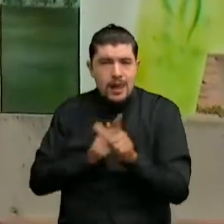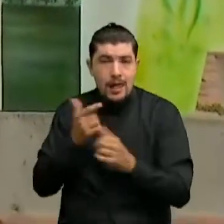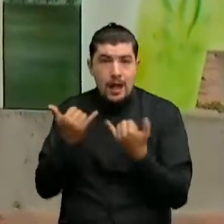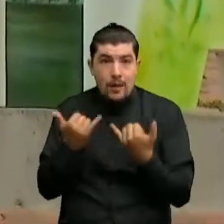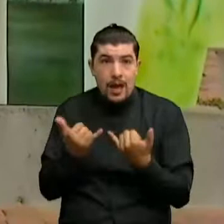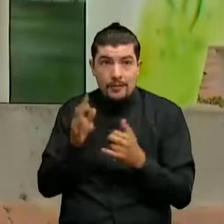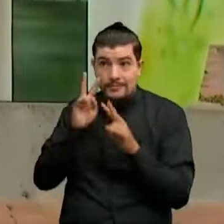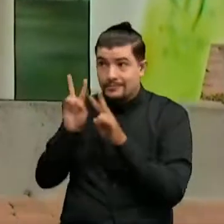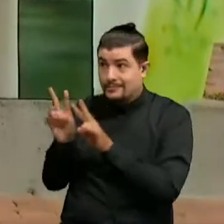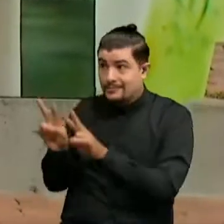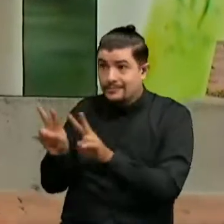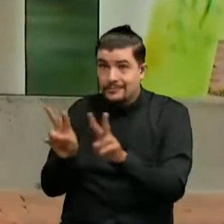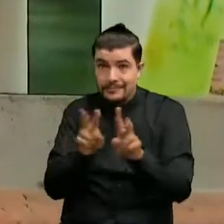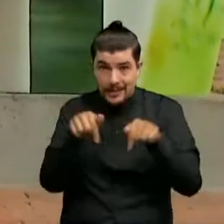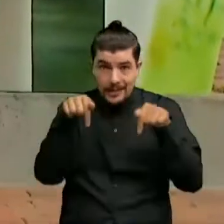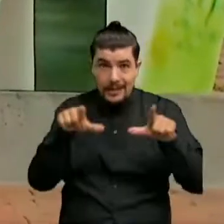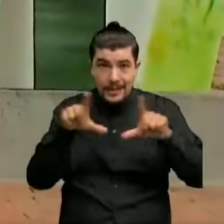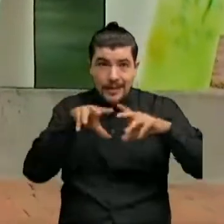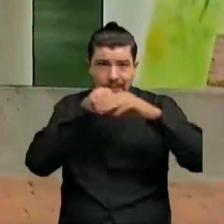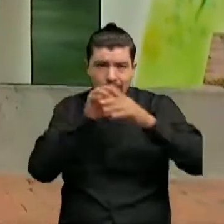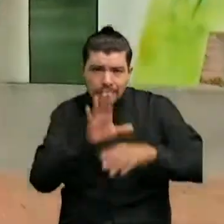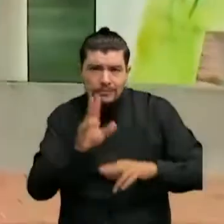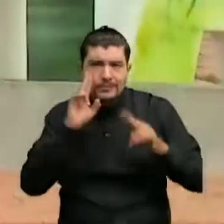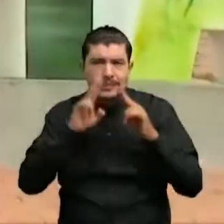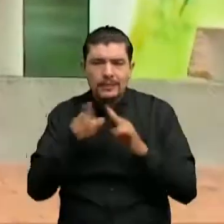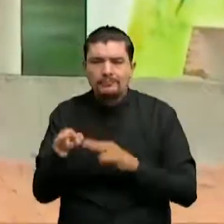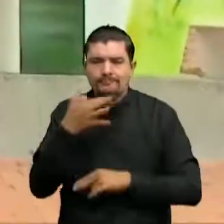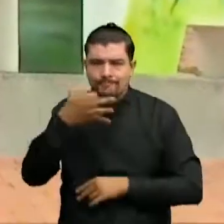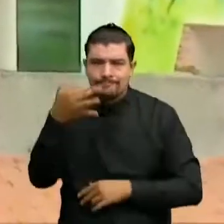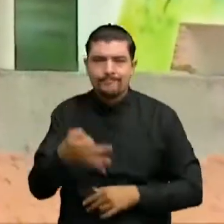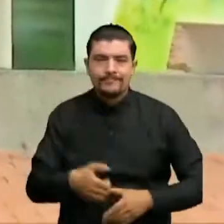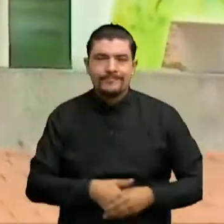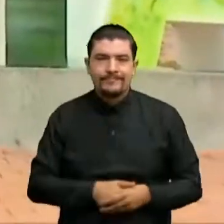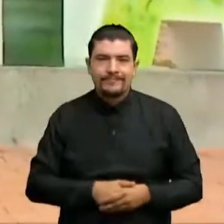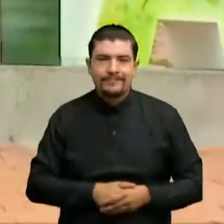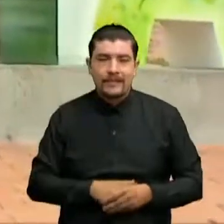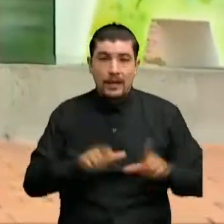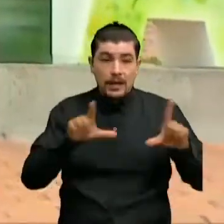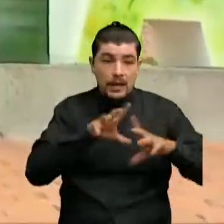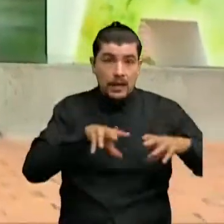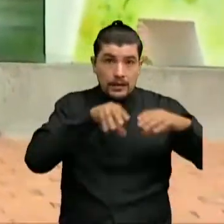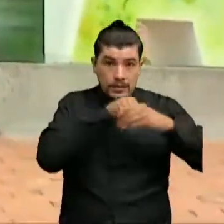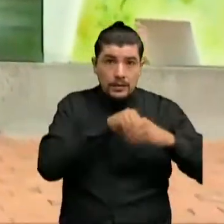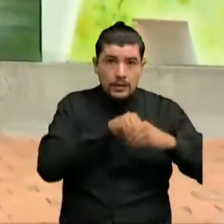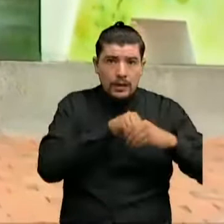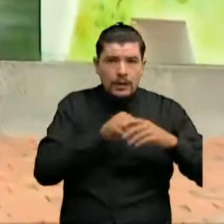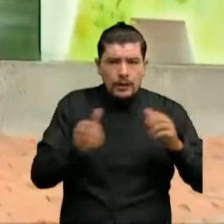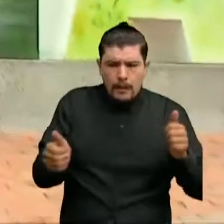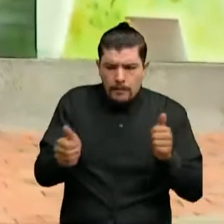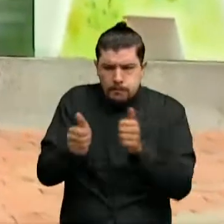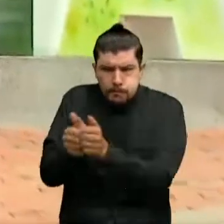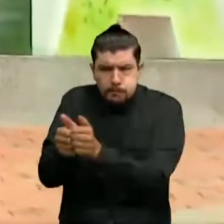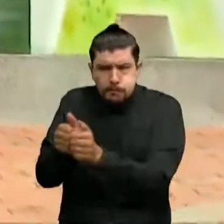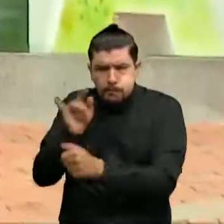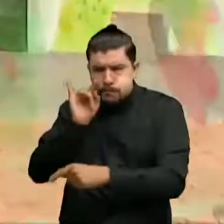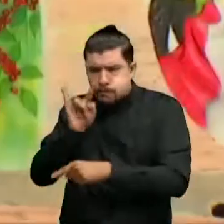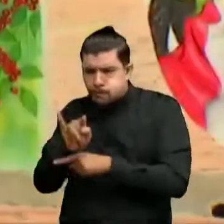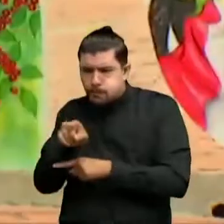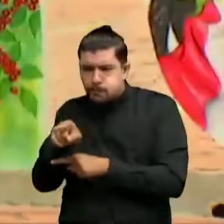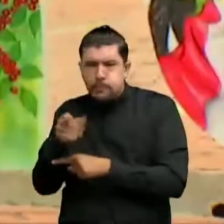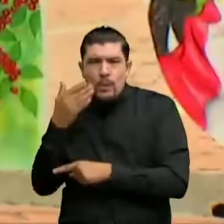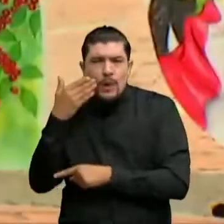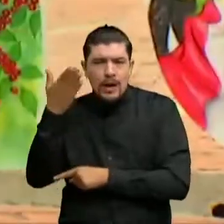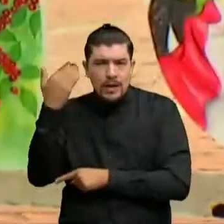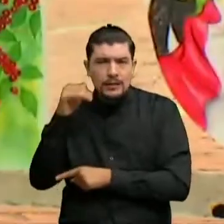que observamos en las pantallas del Canal Tro Sea una realidad Canal Tro precisamente estuvo acompañando lo que fue La inauguración hace